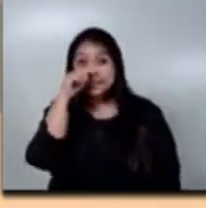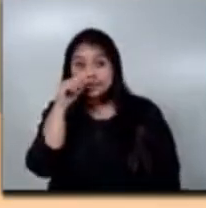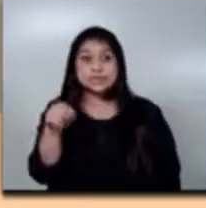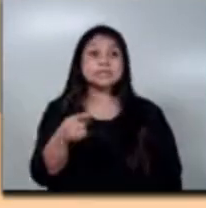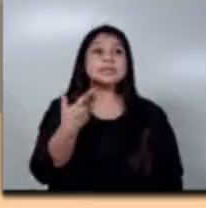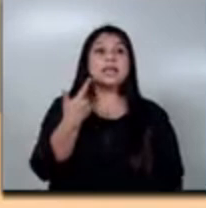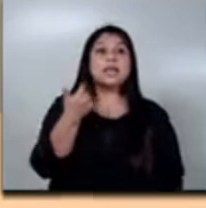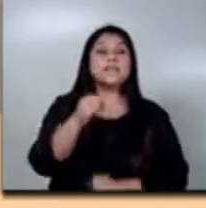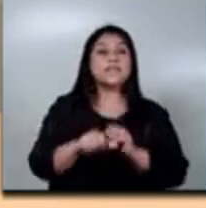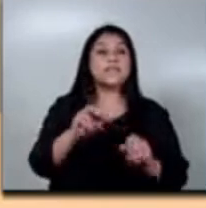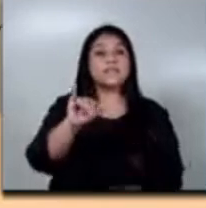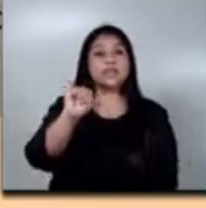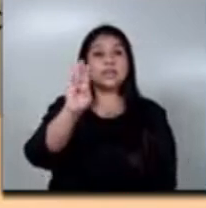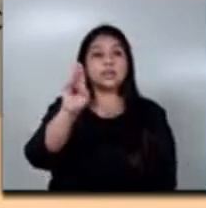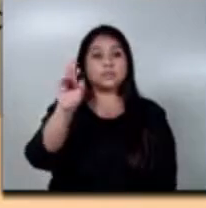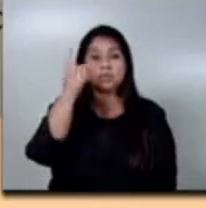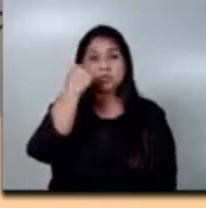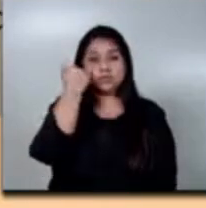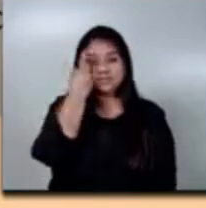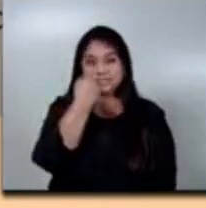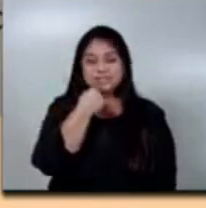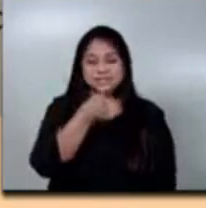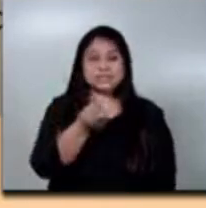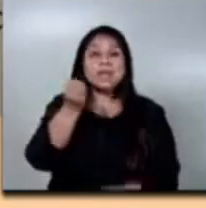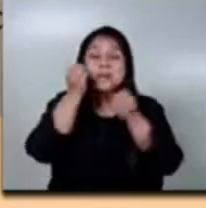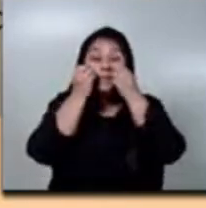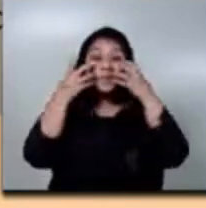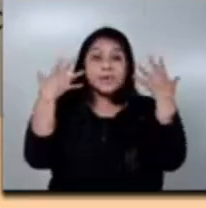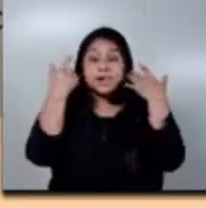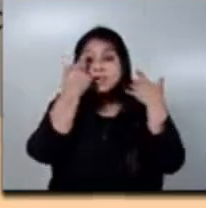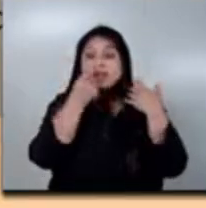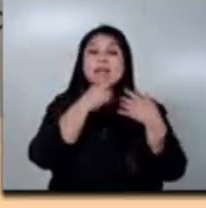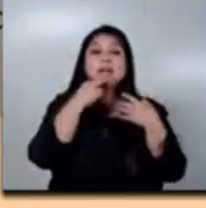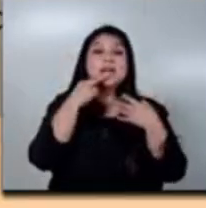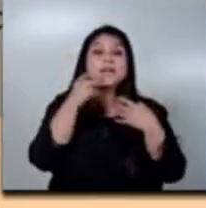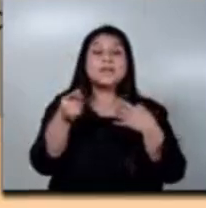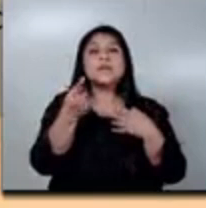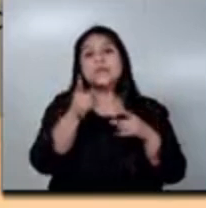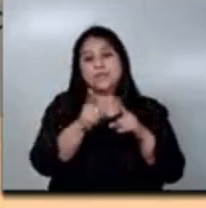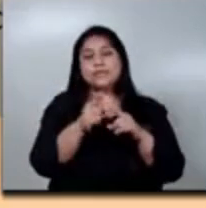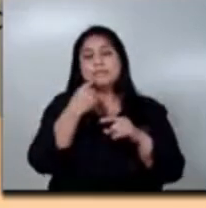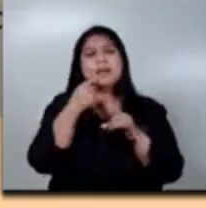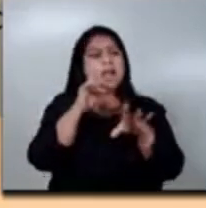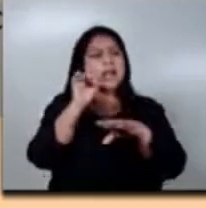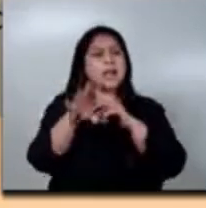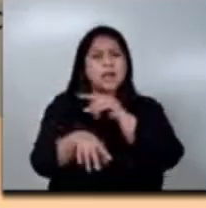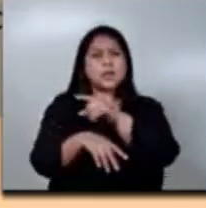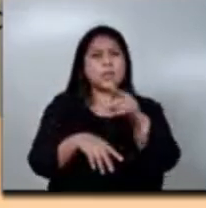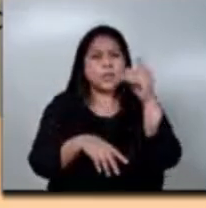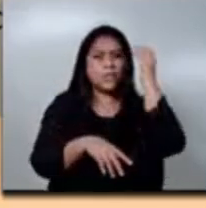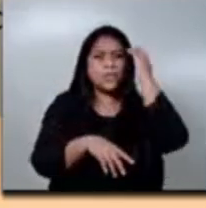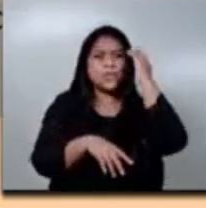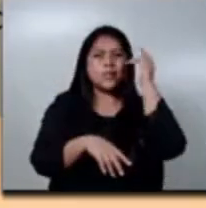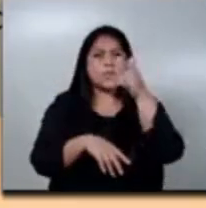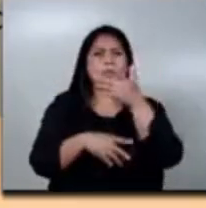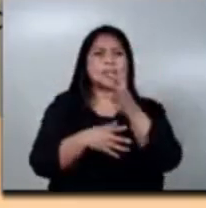acondroplasia y albinismo. Algunas, ustedes ya podrán detectar quienes están en este